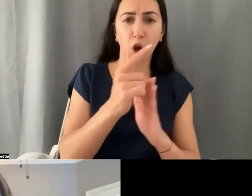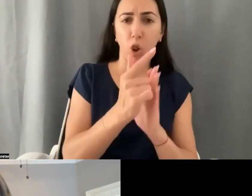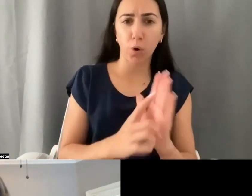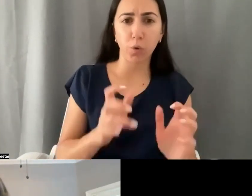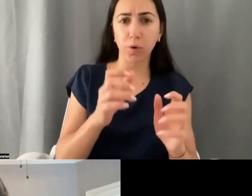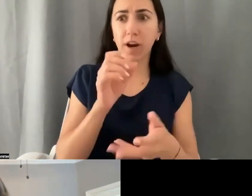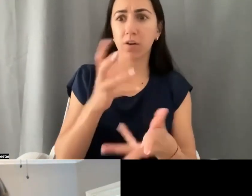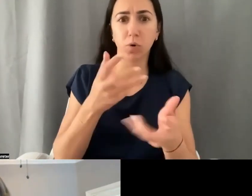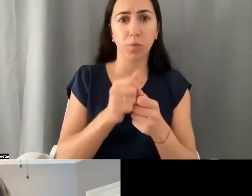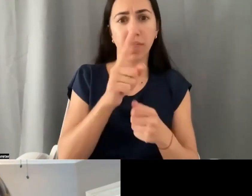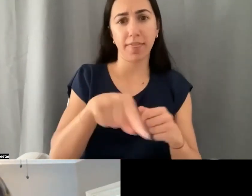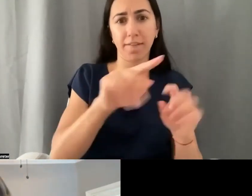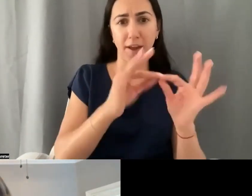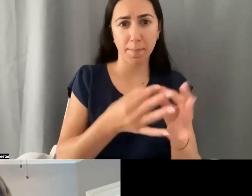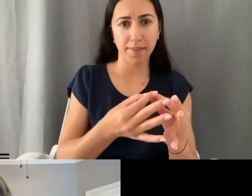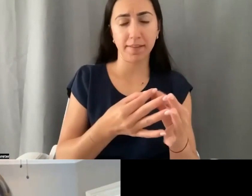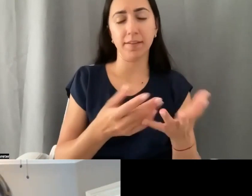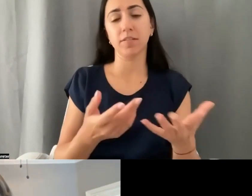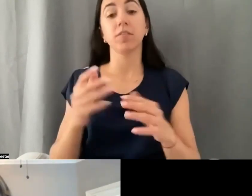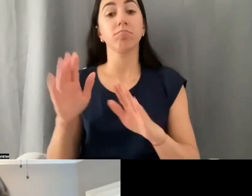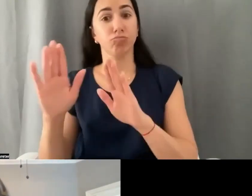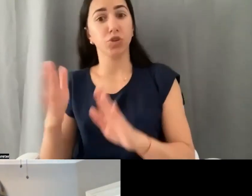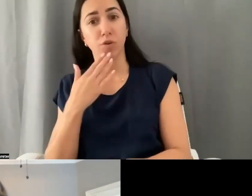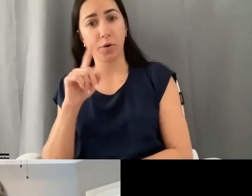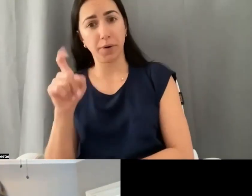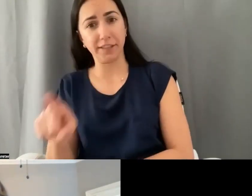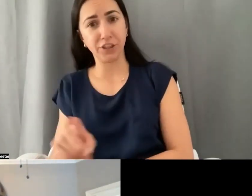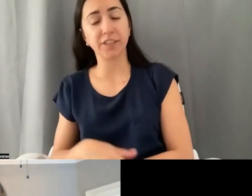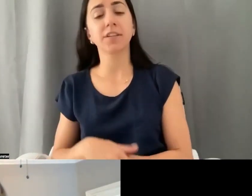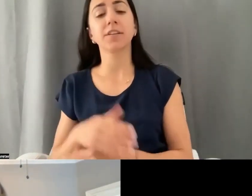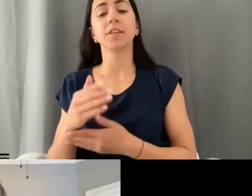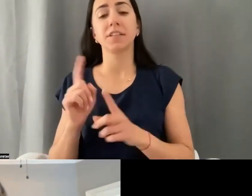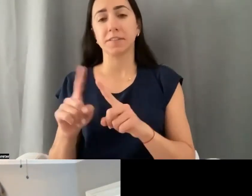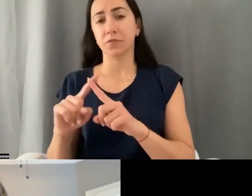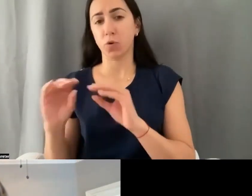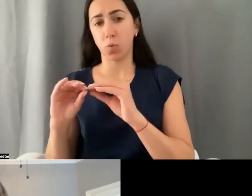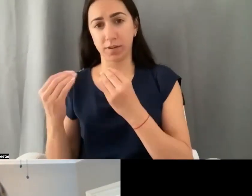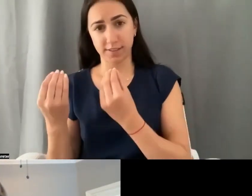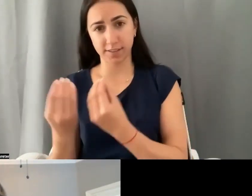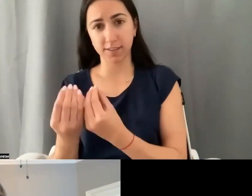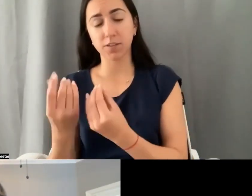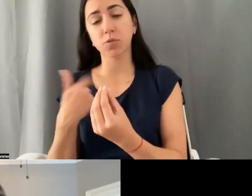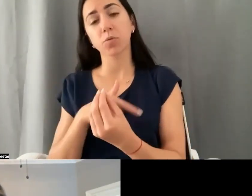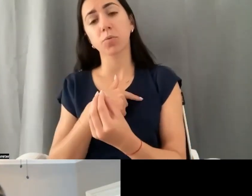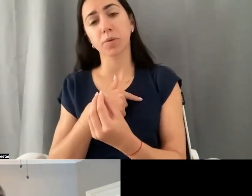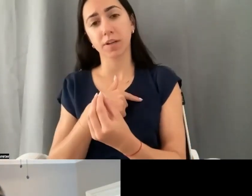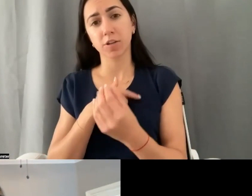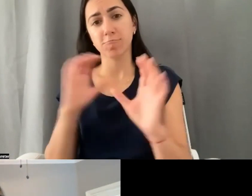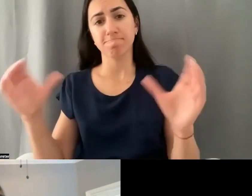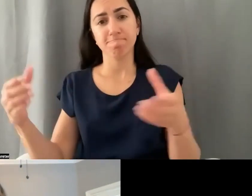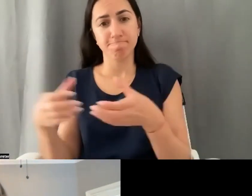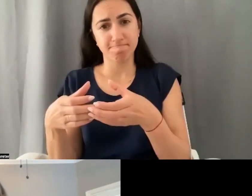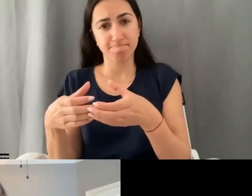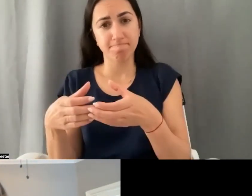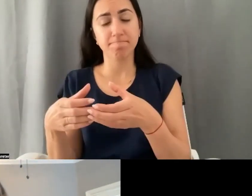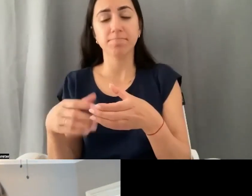especiales, alguien como usted que puede trabajar con ellos y sus familias. Es una excelente pregunta. Hay varias organizaciones donde